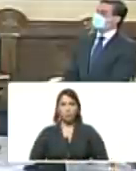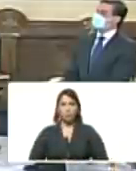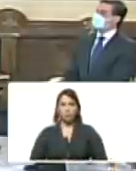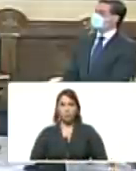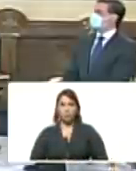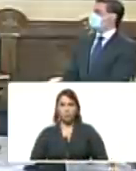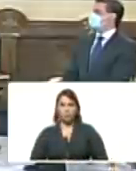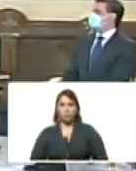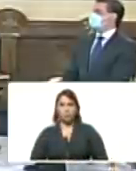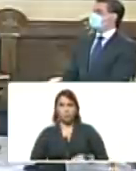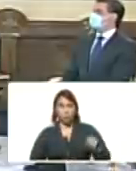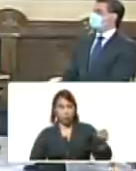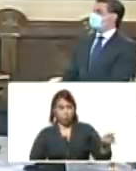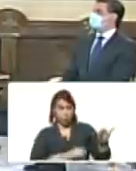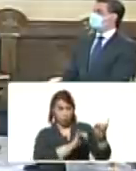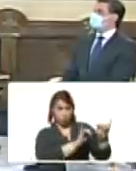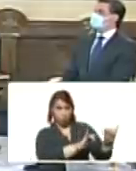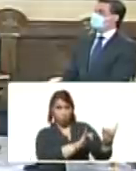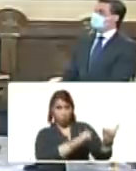Y usted ha sido testigo